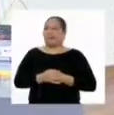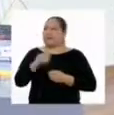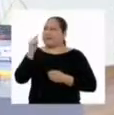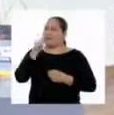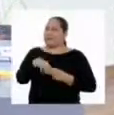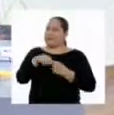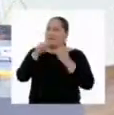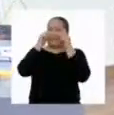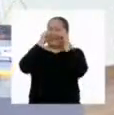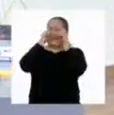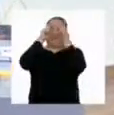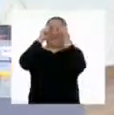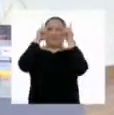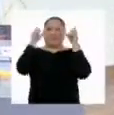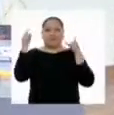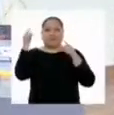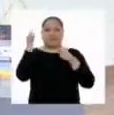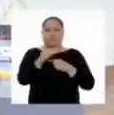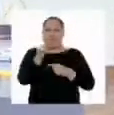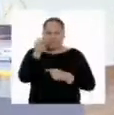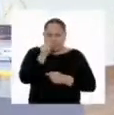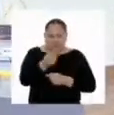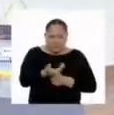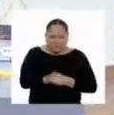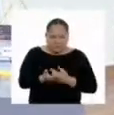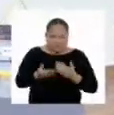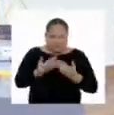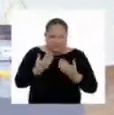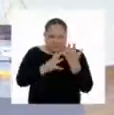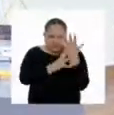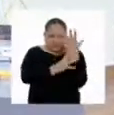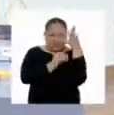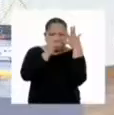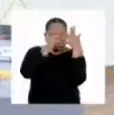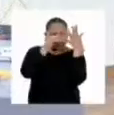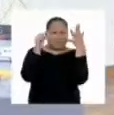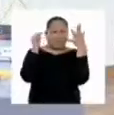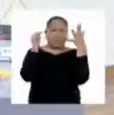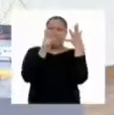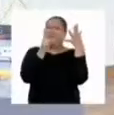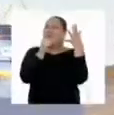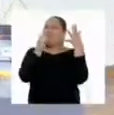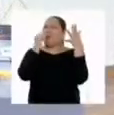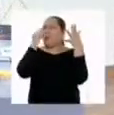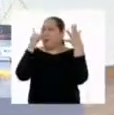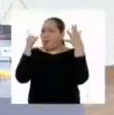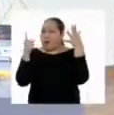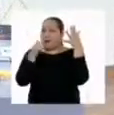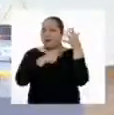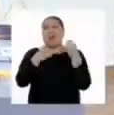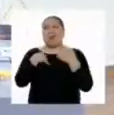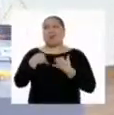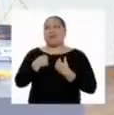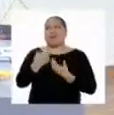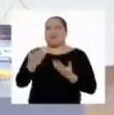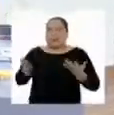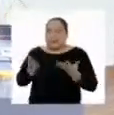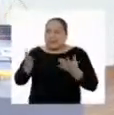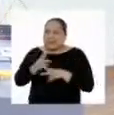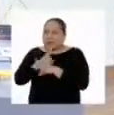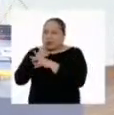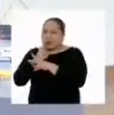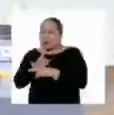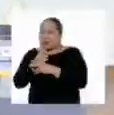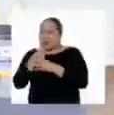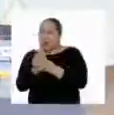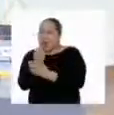¡Qué sorprendente! Todo lo que pasa en algo tan sencillo como una hoja. Ahora estoy mucho más motivada para cuidar mi bioguerto y todas